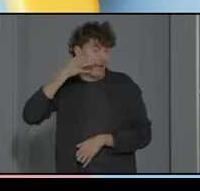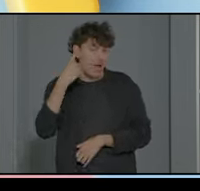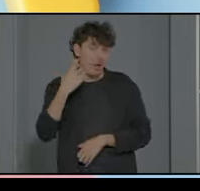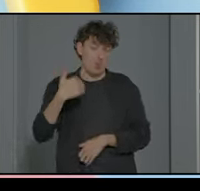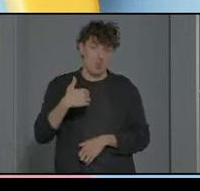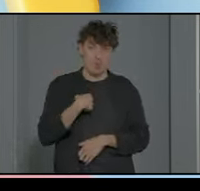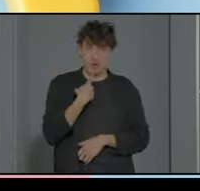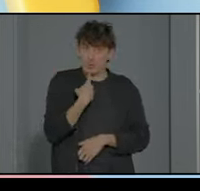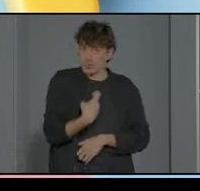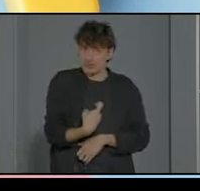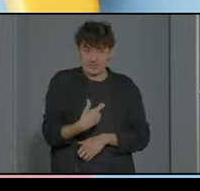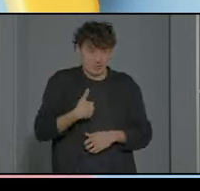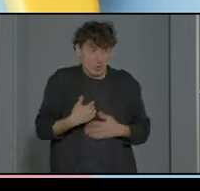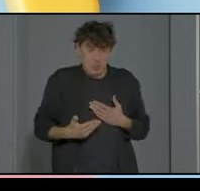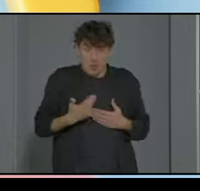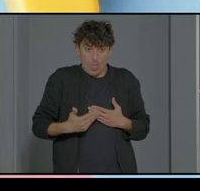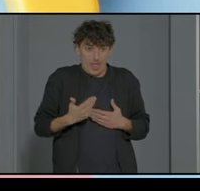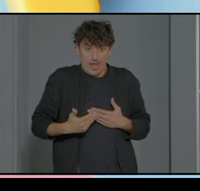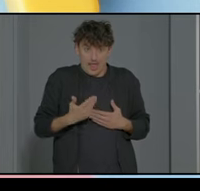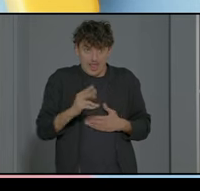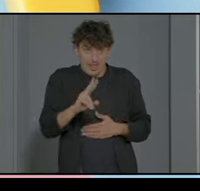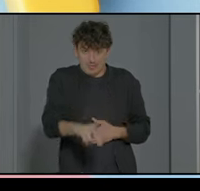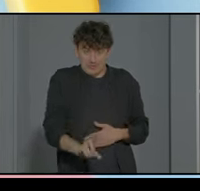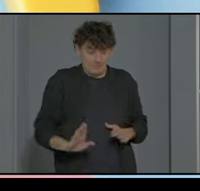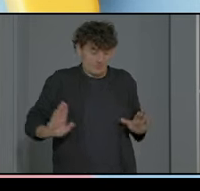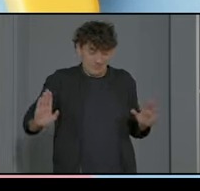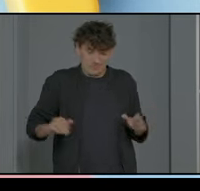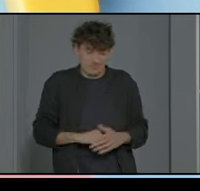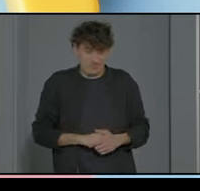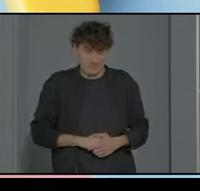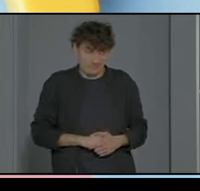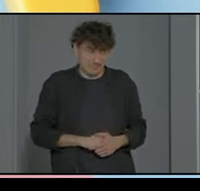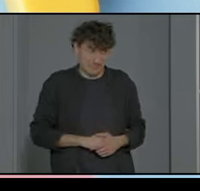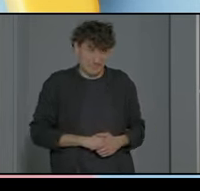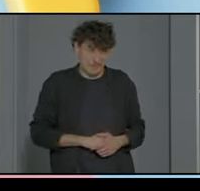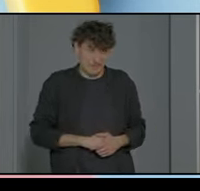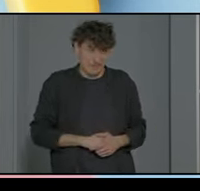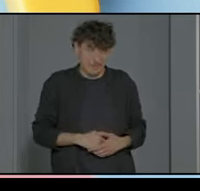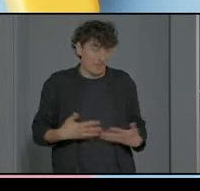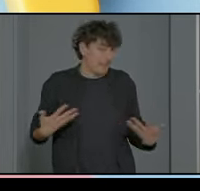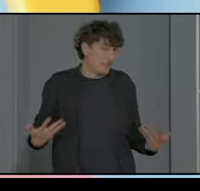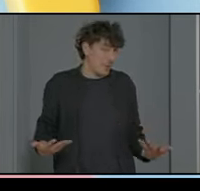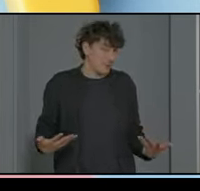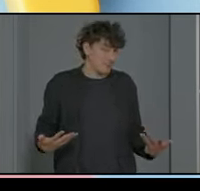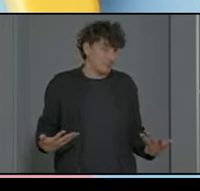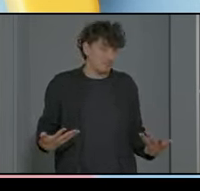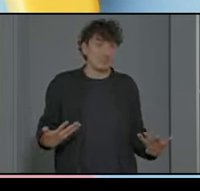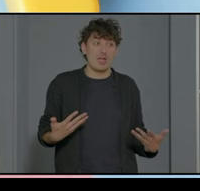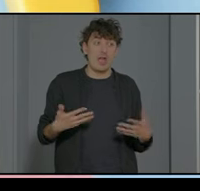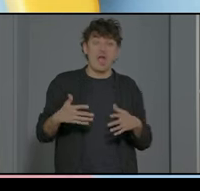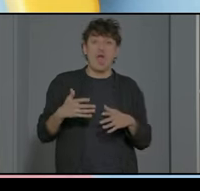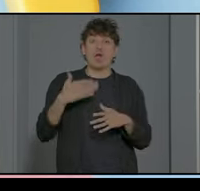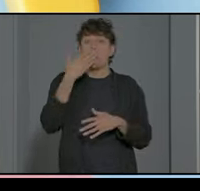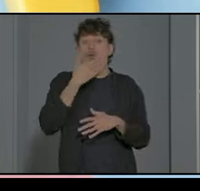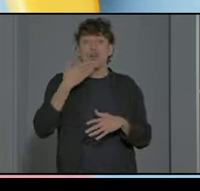es por lo del milenium que como no soy milenium pues lo mismo bueno antes de que de que entrar en el colegio